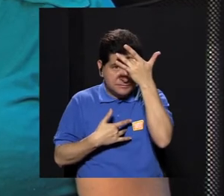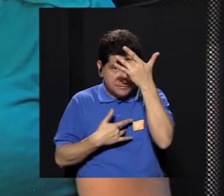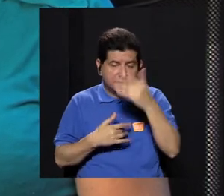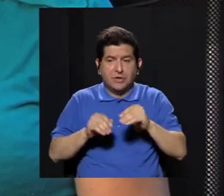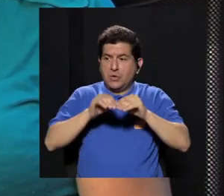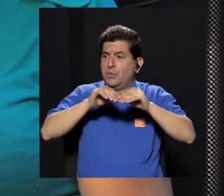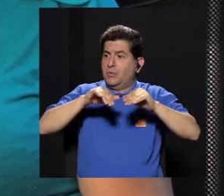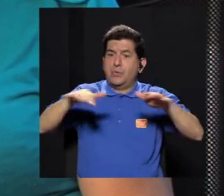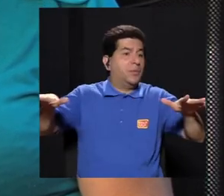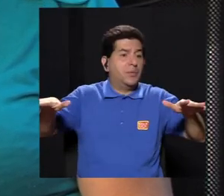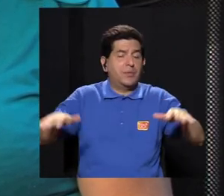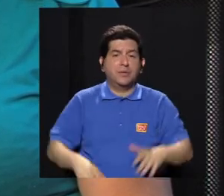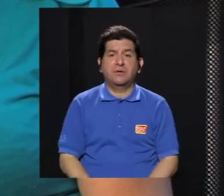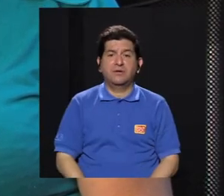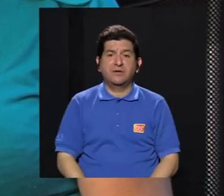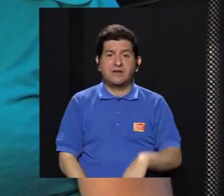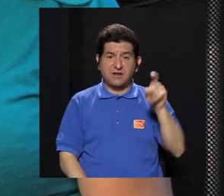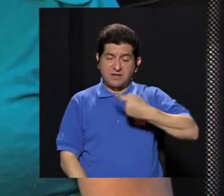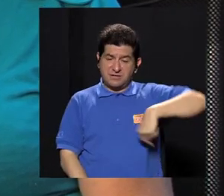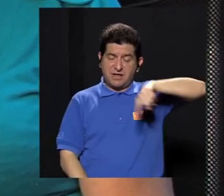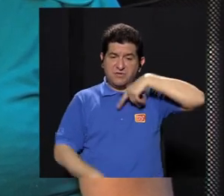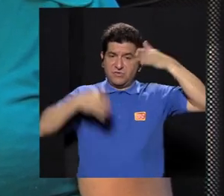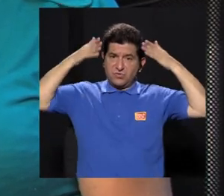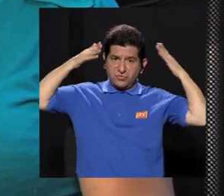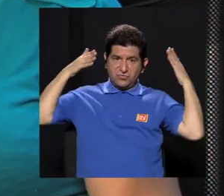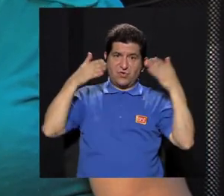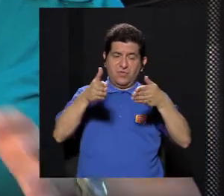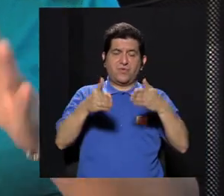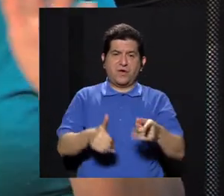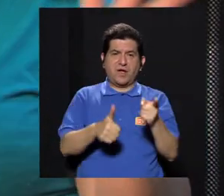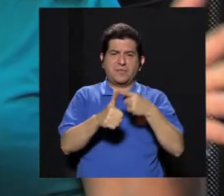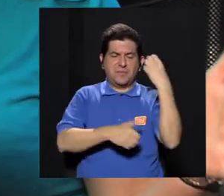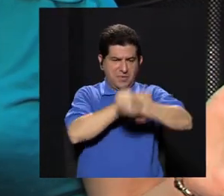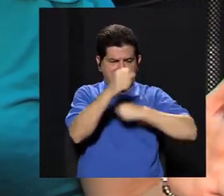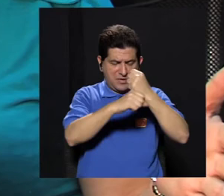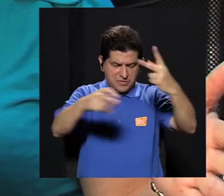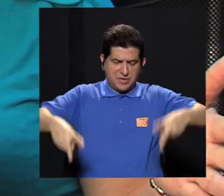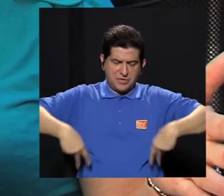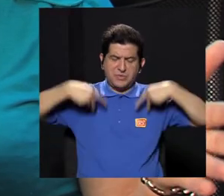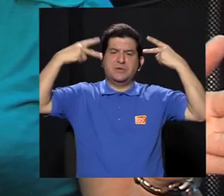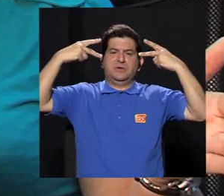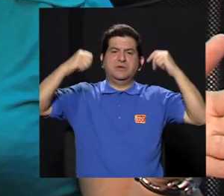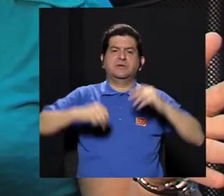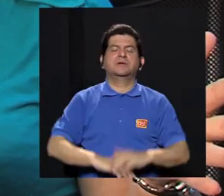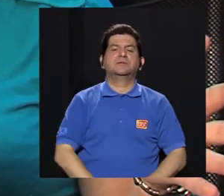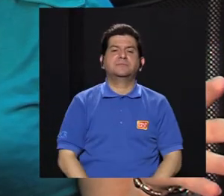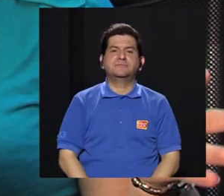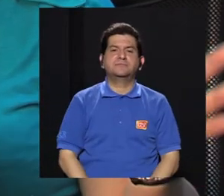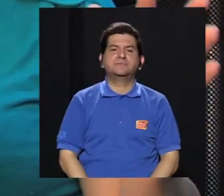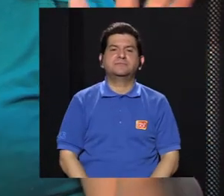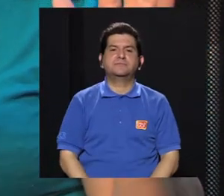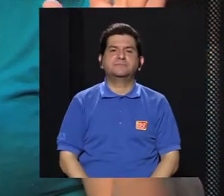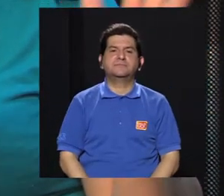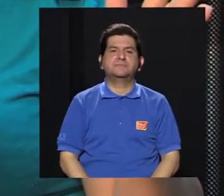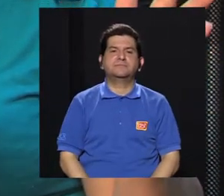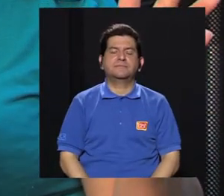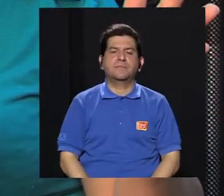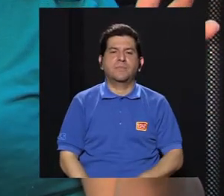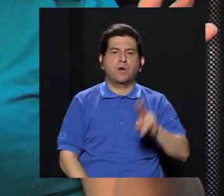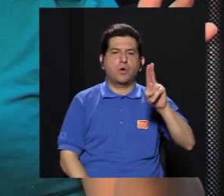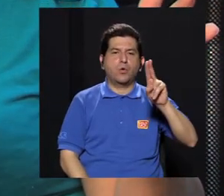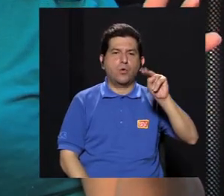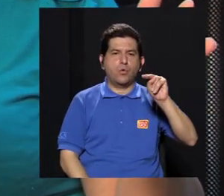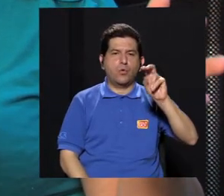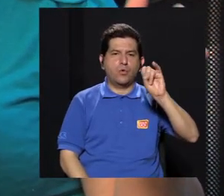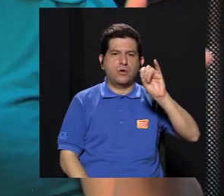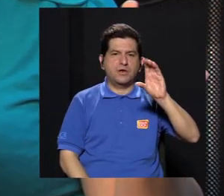una epidemia, si nosotros no apuntamos a los primeros años de la vida. Lo que